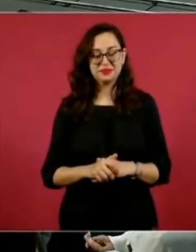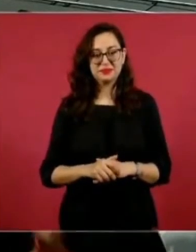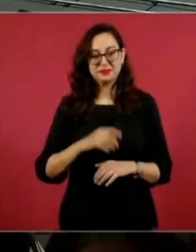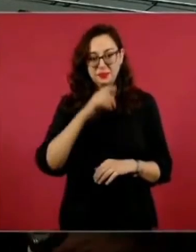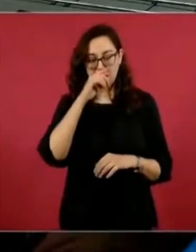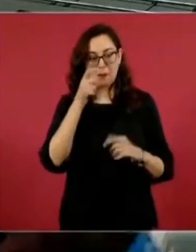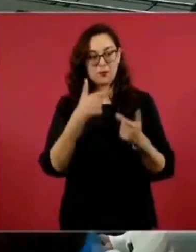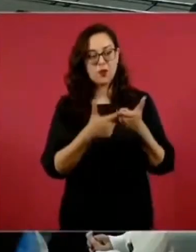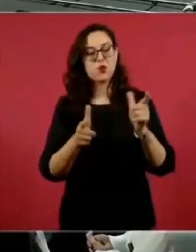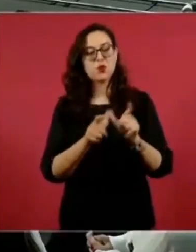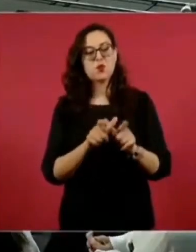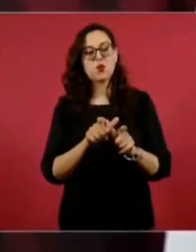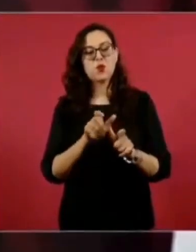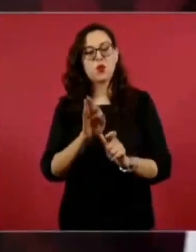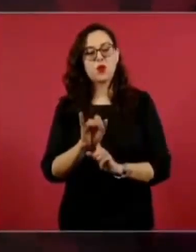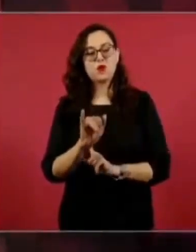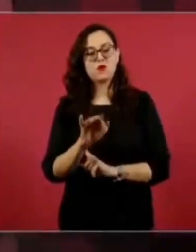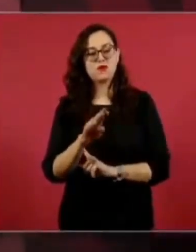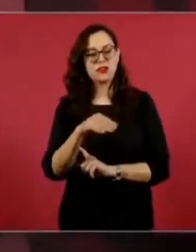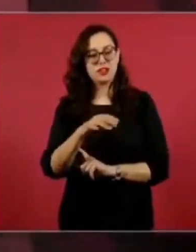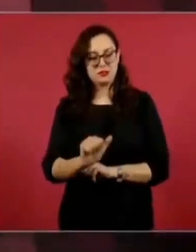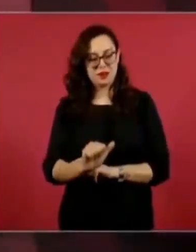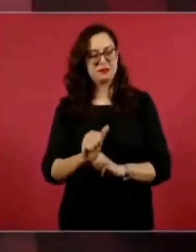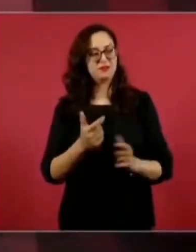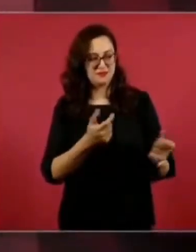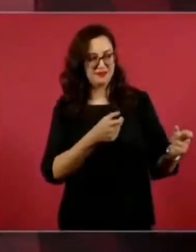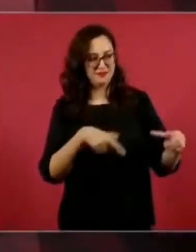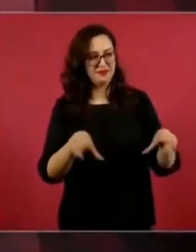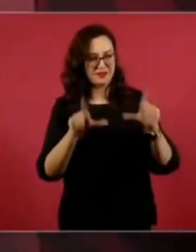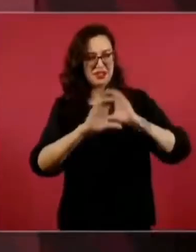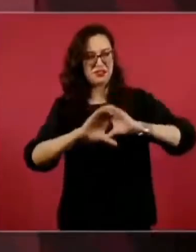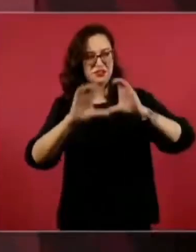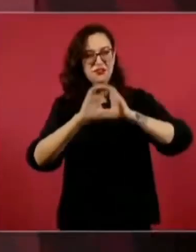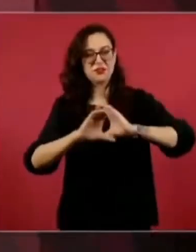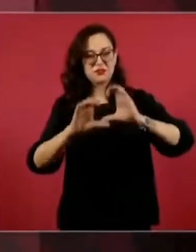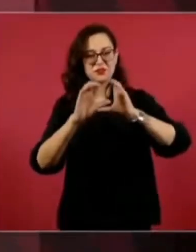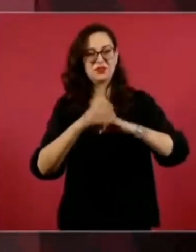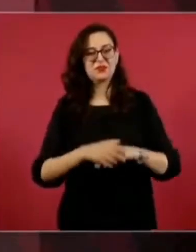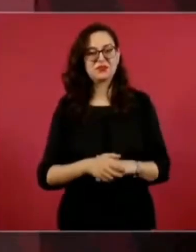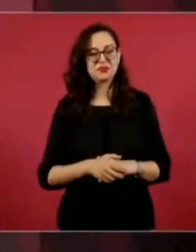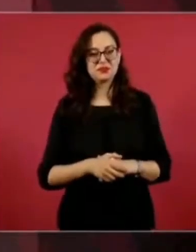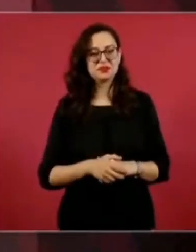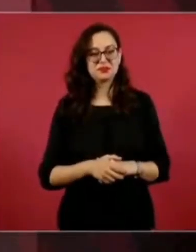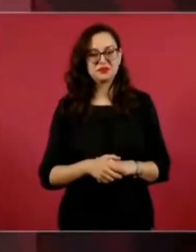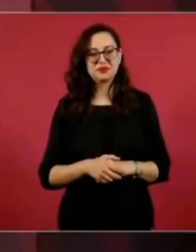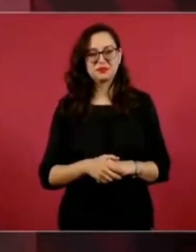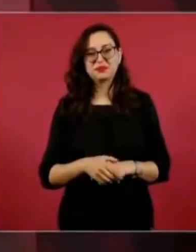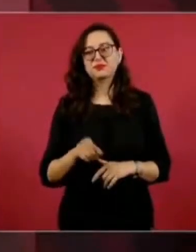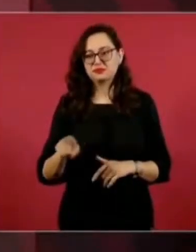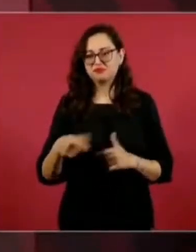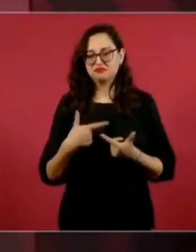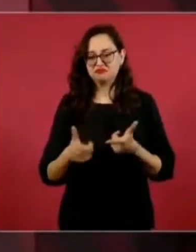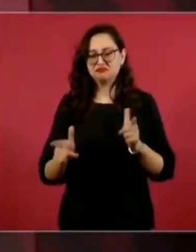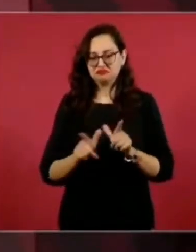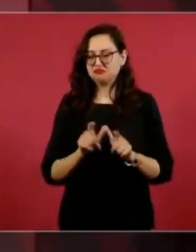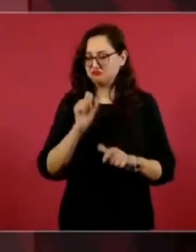Grupo Firme. A ver, tiene tiempo que no la escuchamos. Y se portan muy bien también los del Grupo Firme.